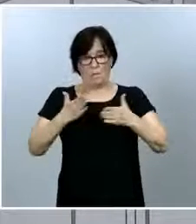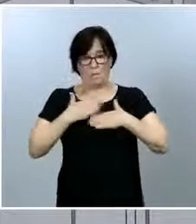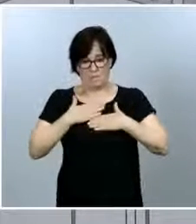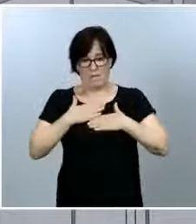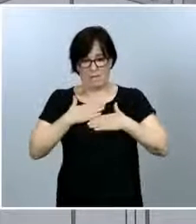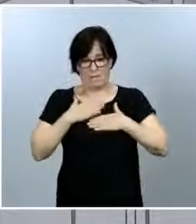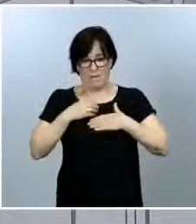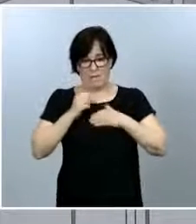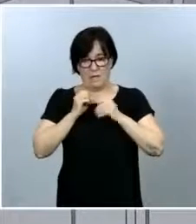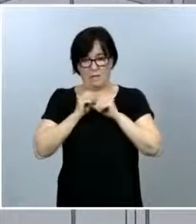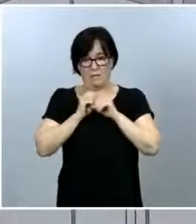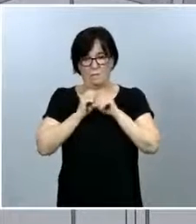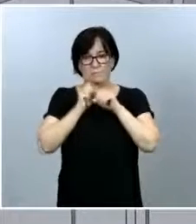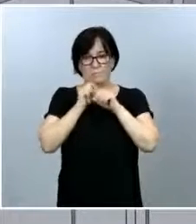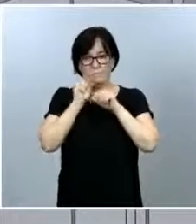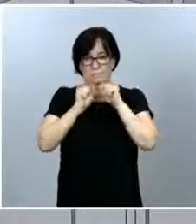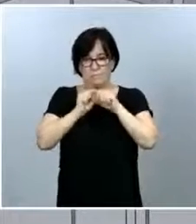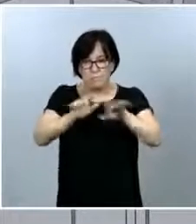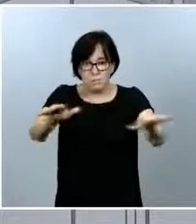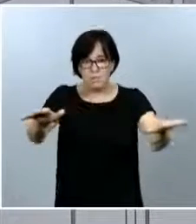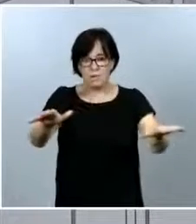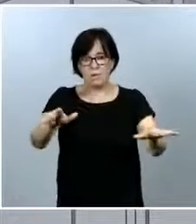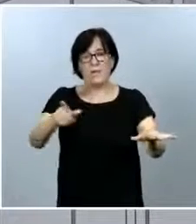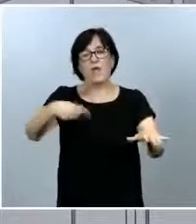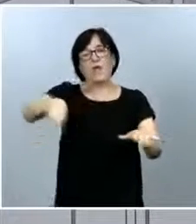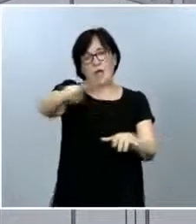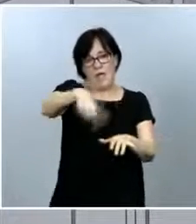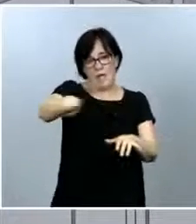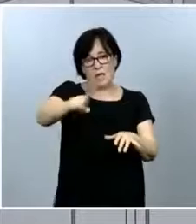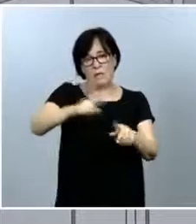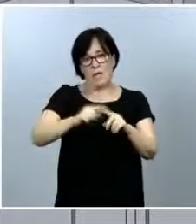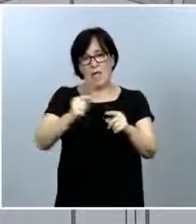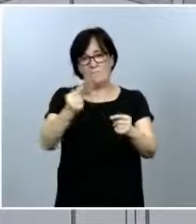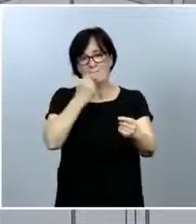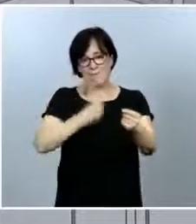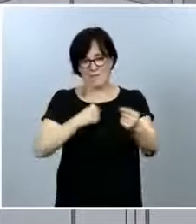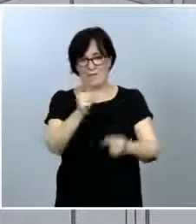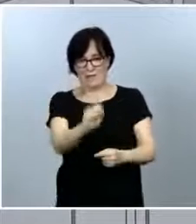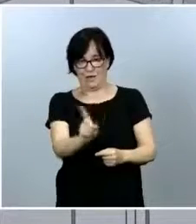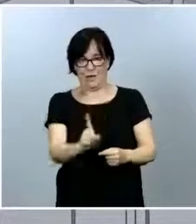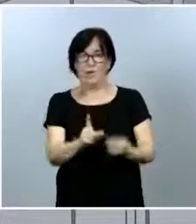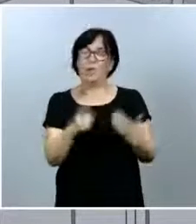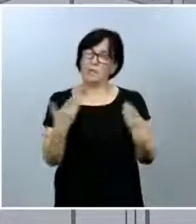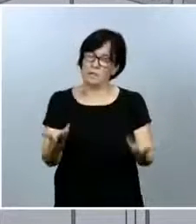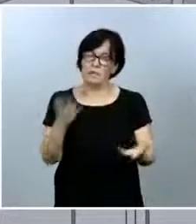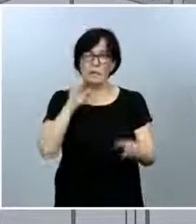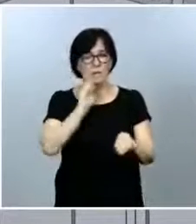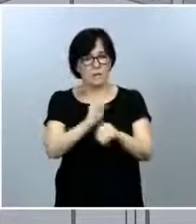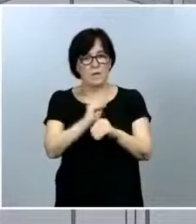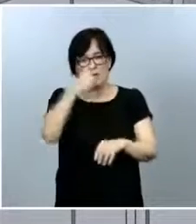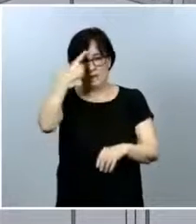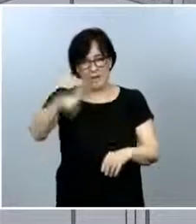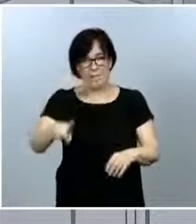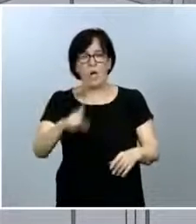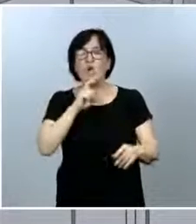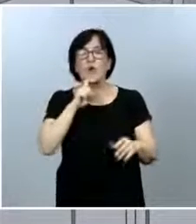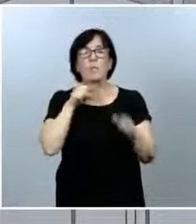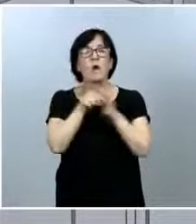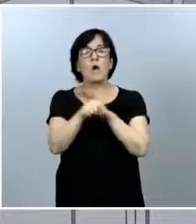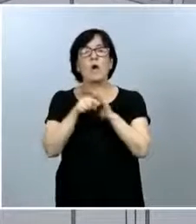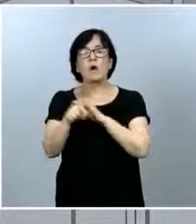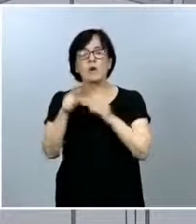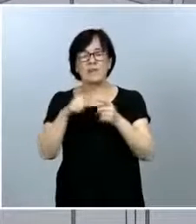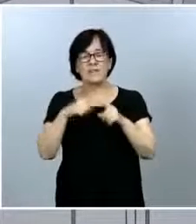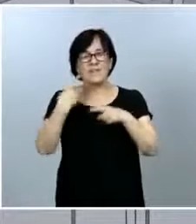transmitan como lo que los demás hagan para evitar que yo me infecte. Por lo tanto tenemos que ser conscientes de cómo gestionamos estos residuos,